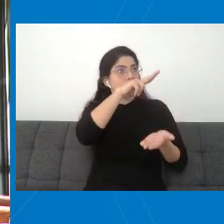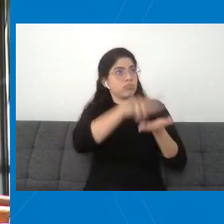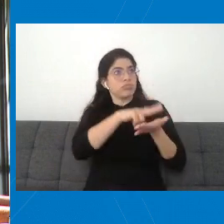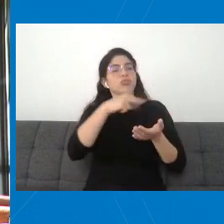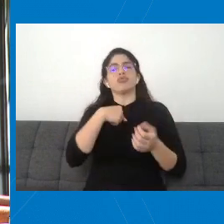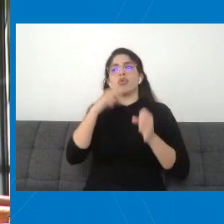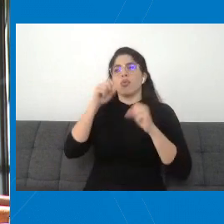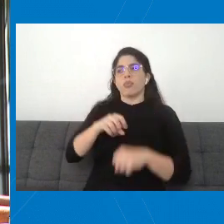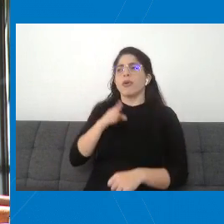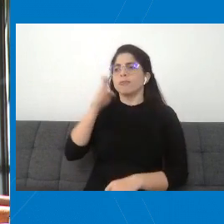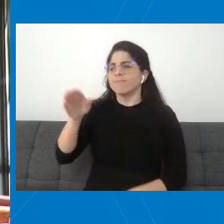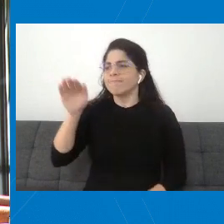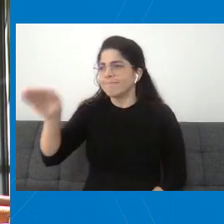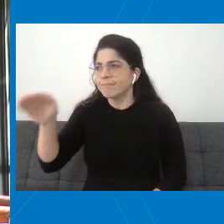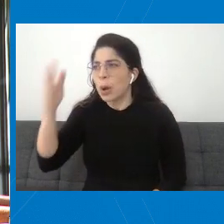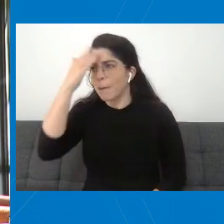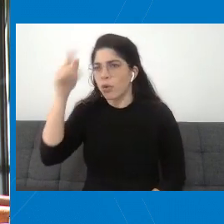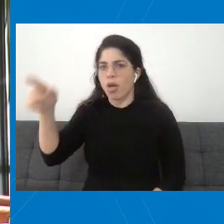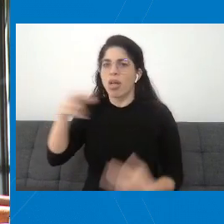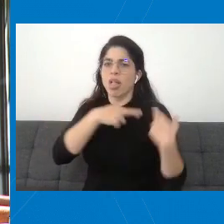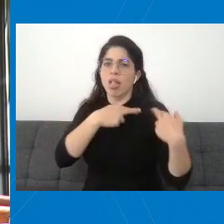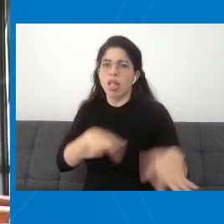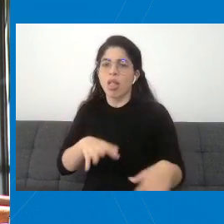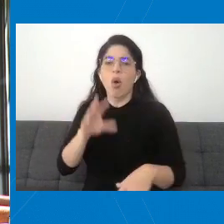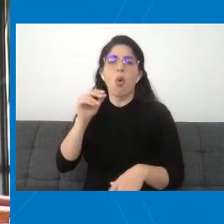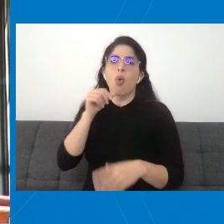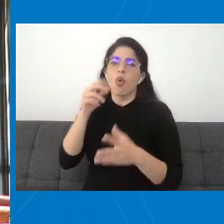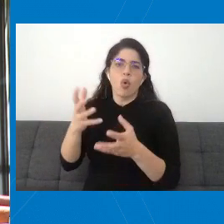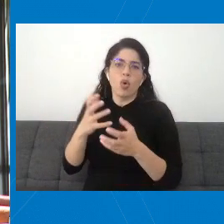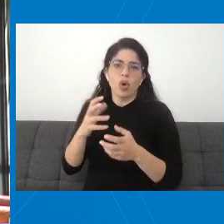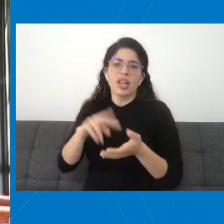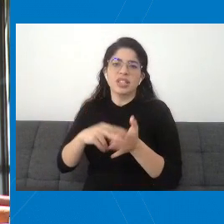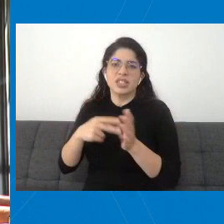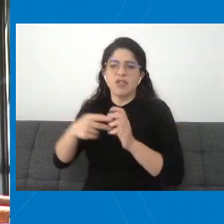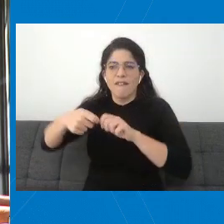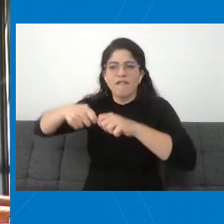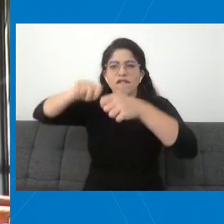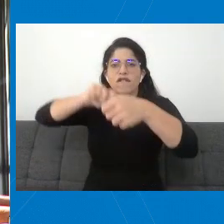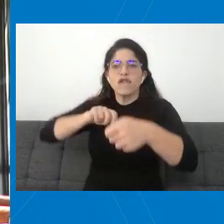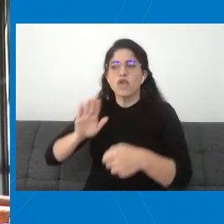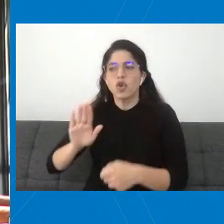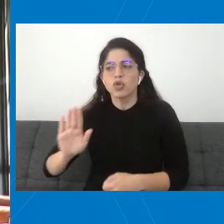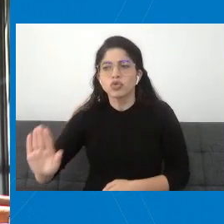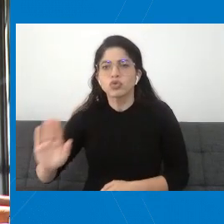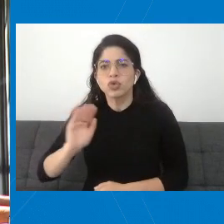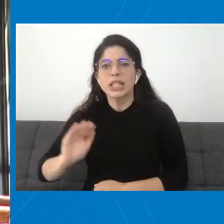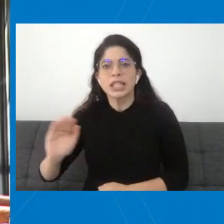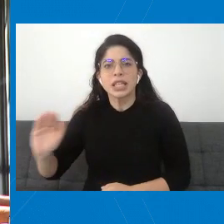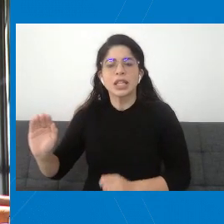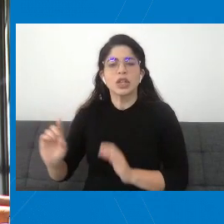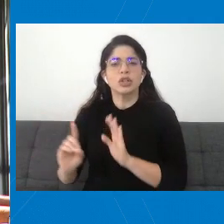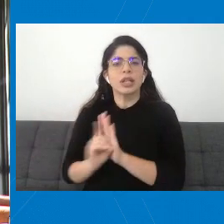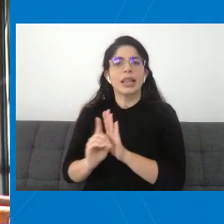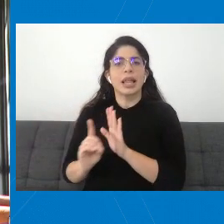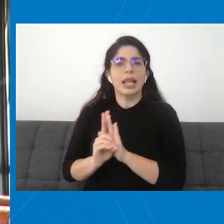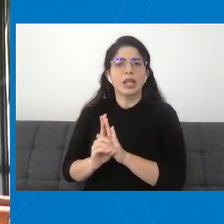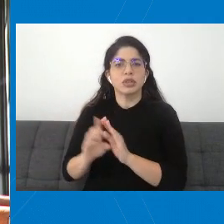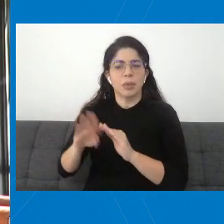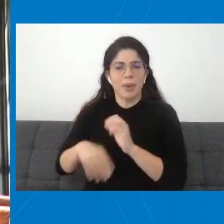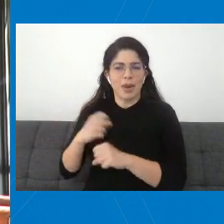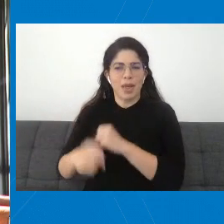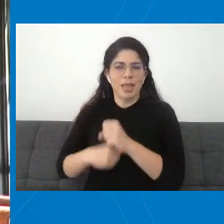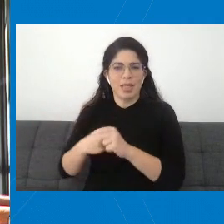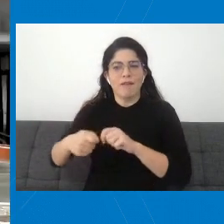negligencia, que sería en este caso la violación a los derechos de las personas menores de edad.